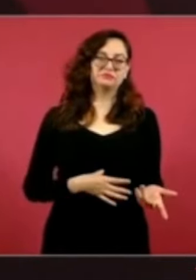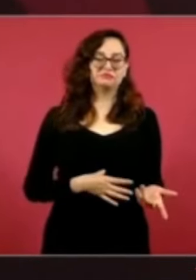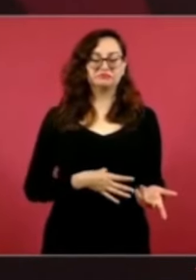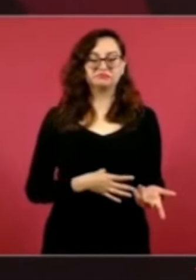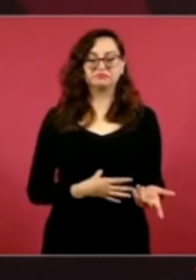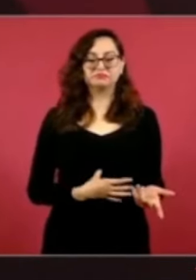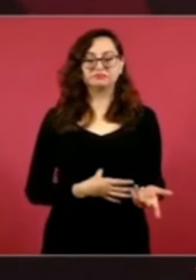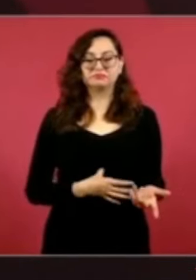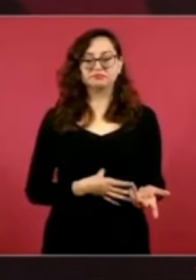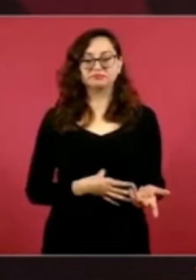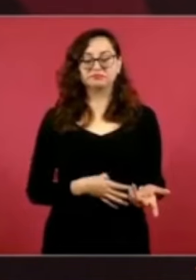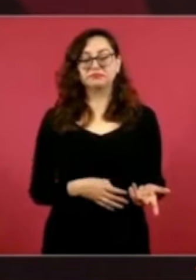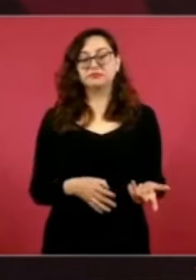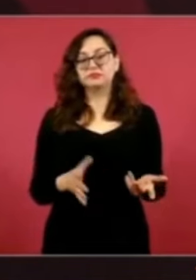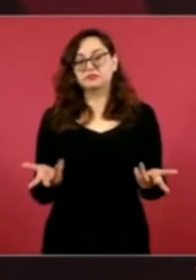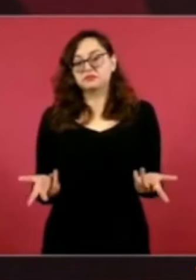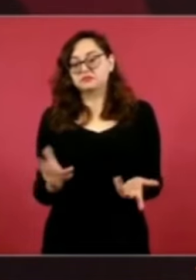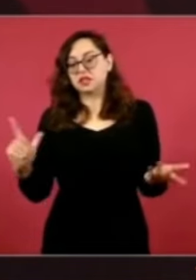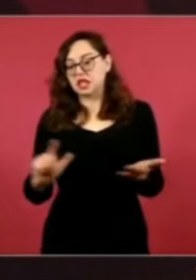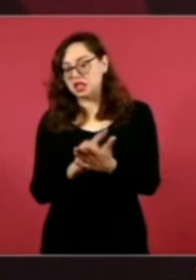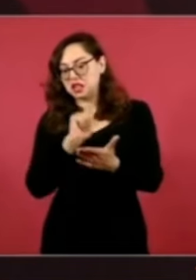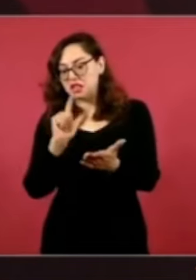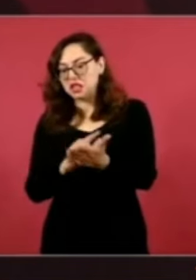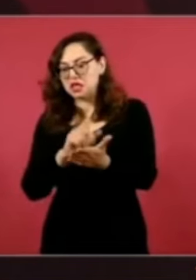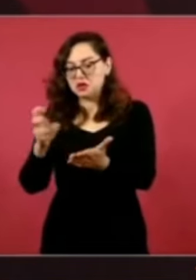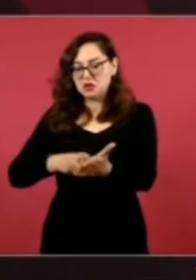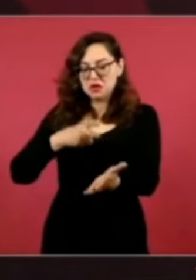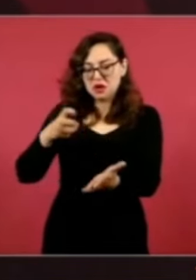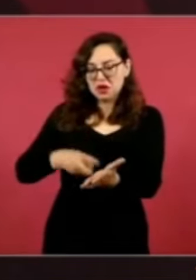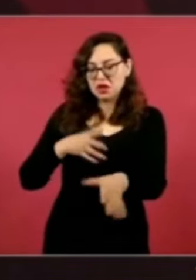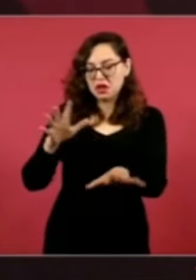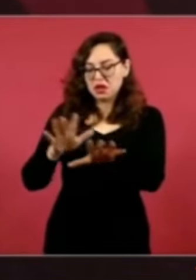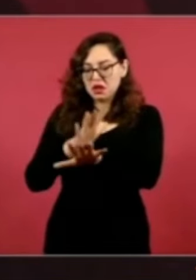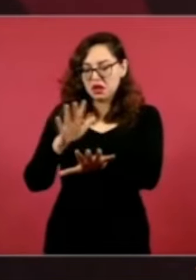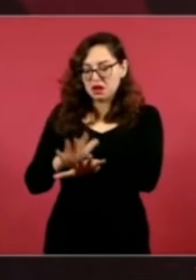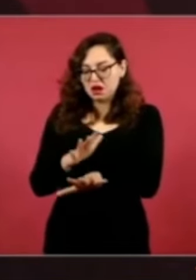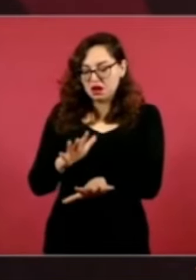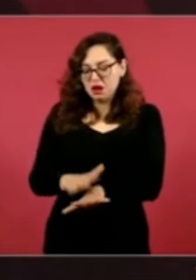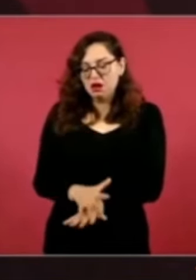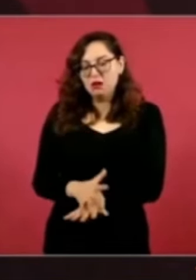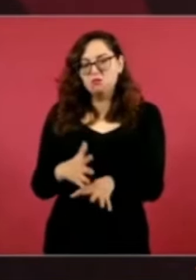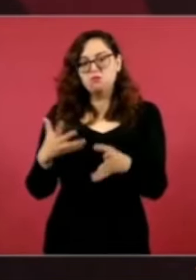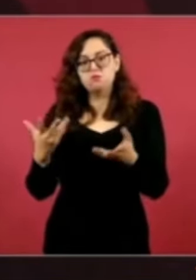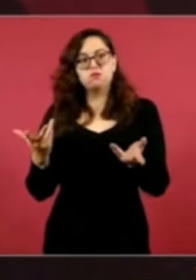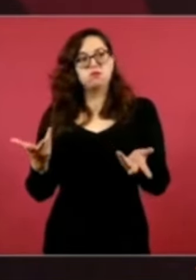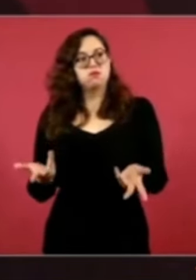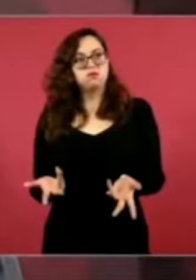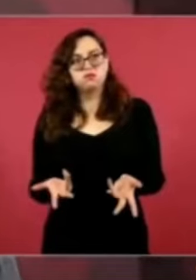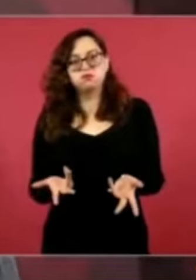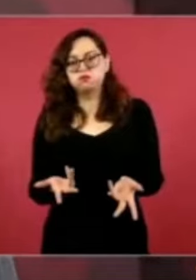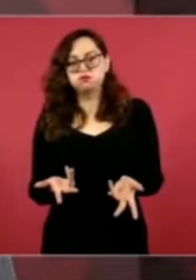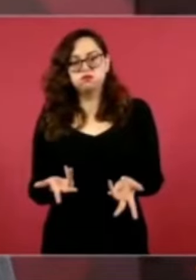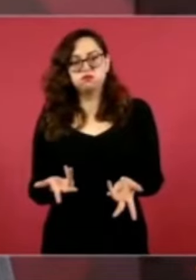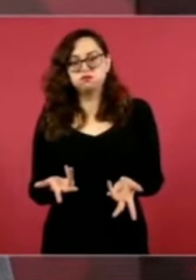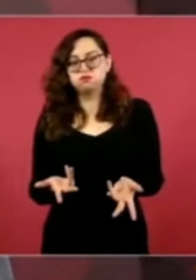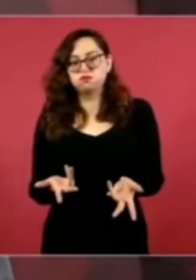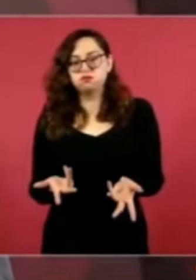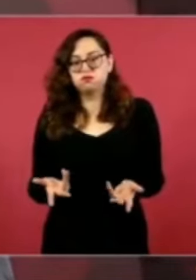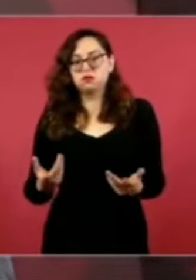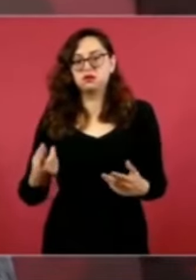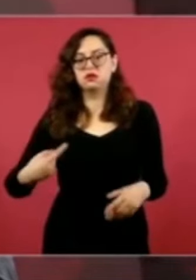Las reformas, nuestras